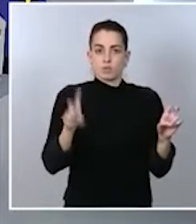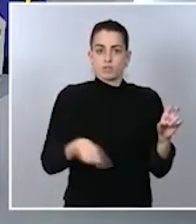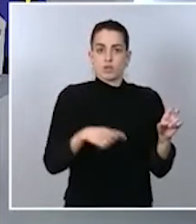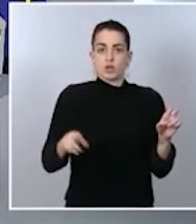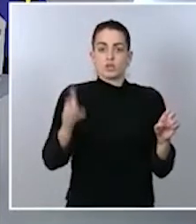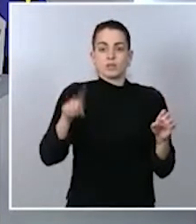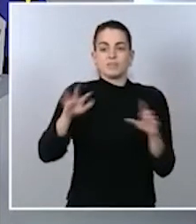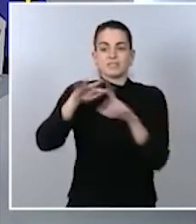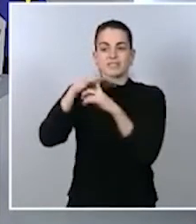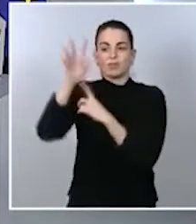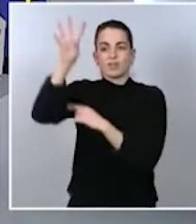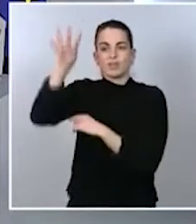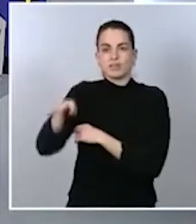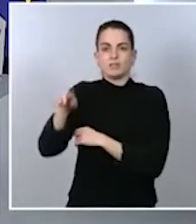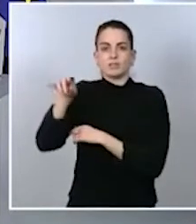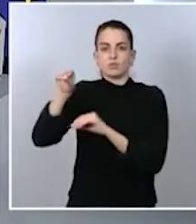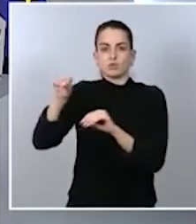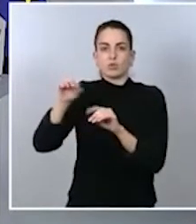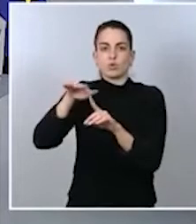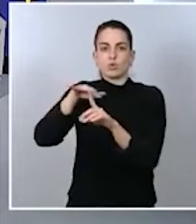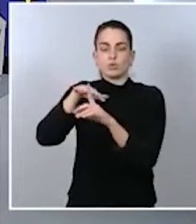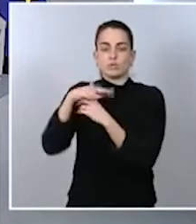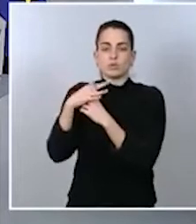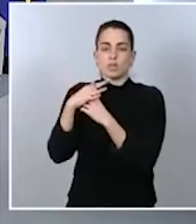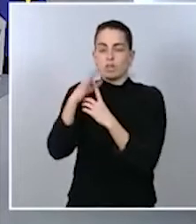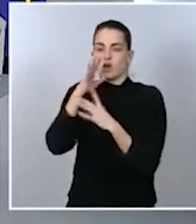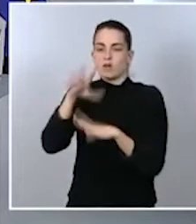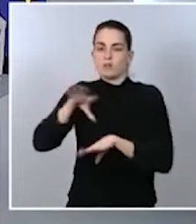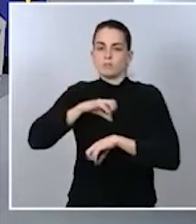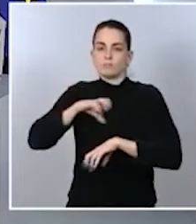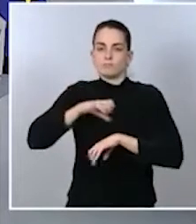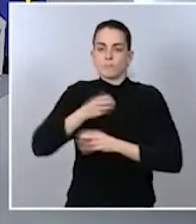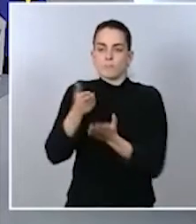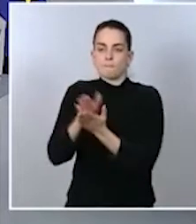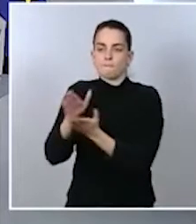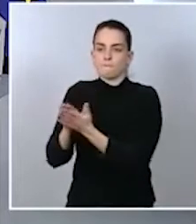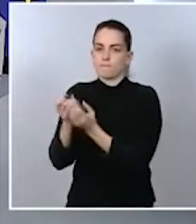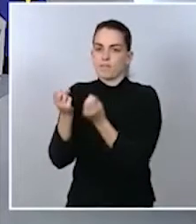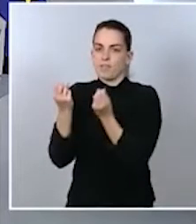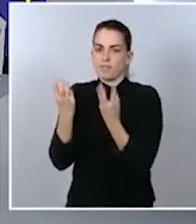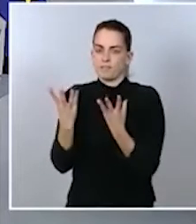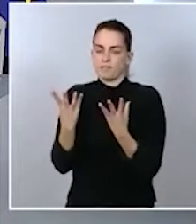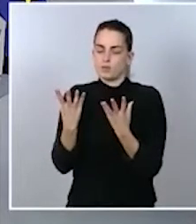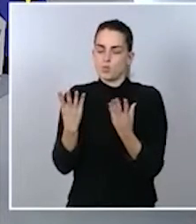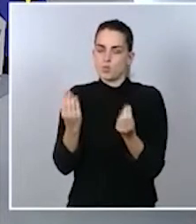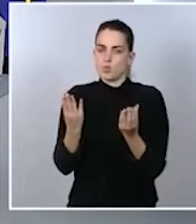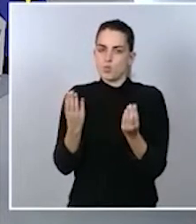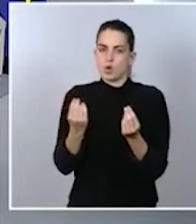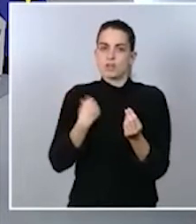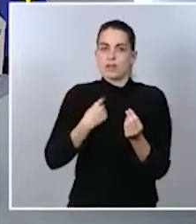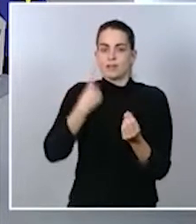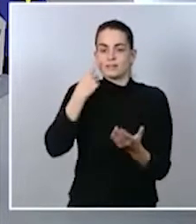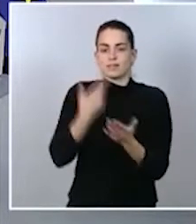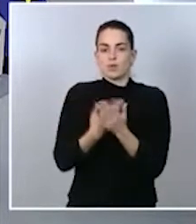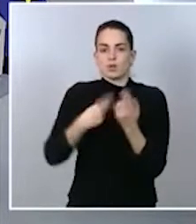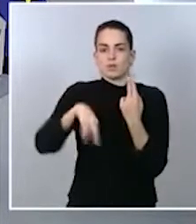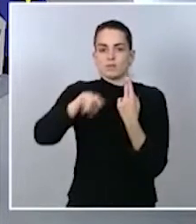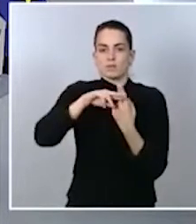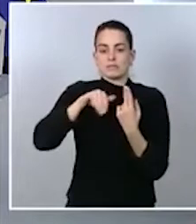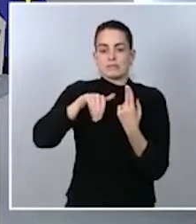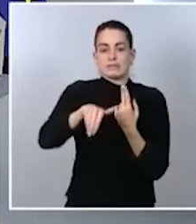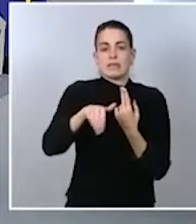registrado el mayor número de fallecidos desde mayo. Y el Gobierno calcula que el pico se va a producir justo en vísperas de las elecciones.